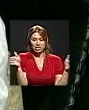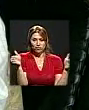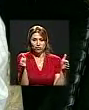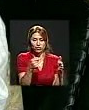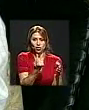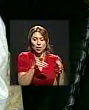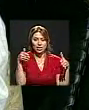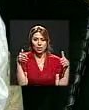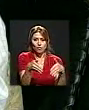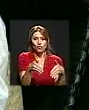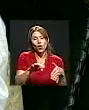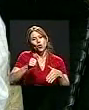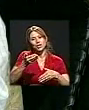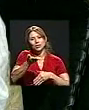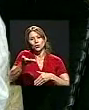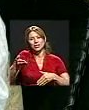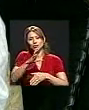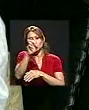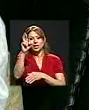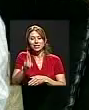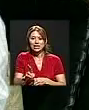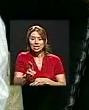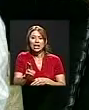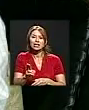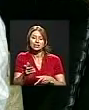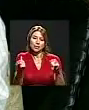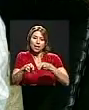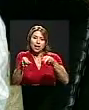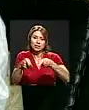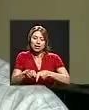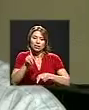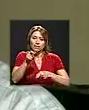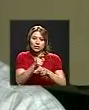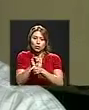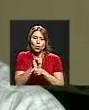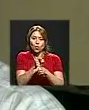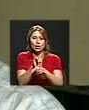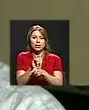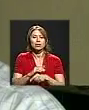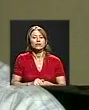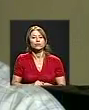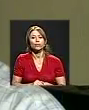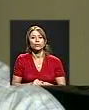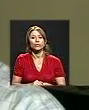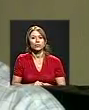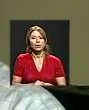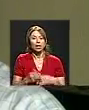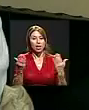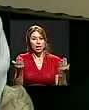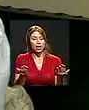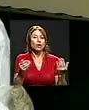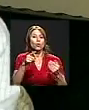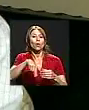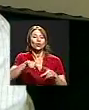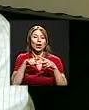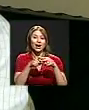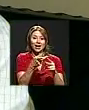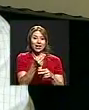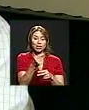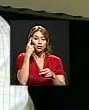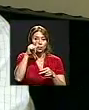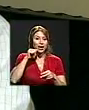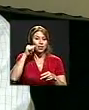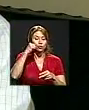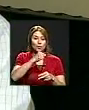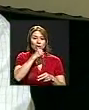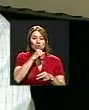males que está viviendo Costa Rica y que deben ser corregidos en sus causas. En cuanto a créditos para adultos mayores y empleo para personas